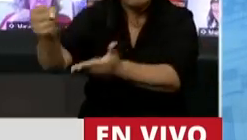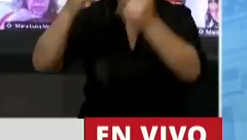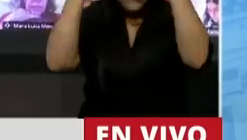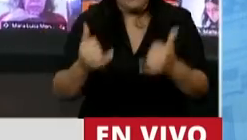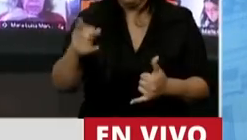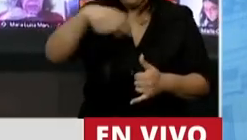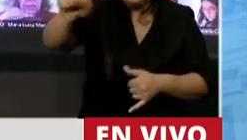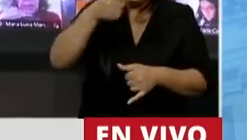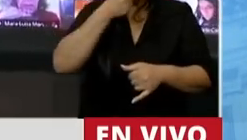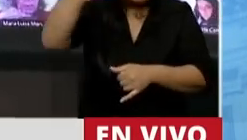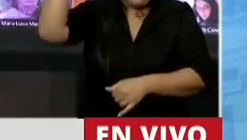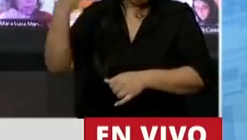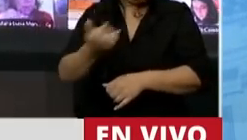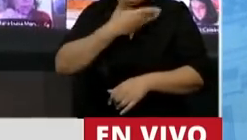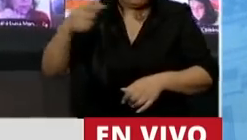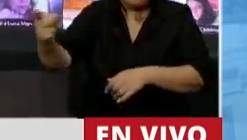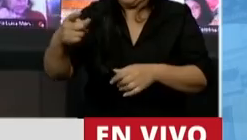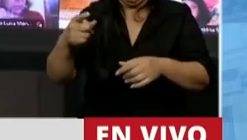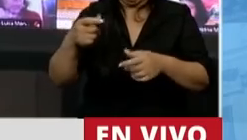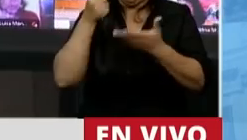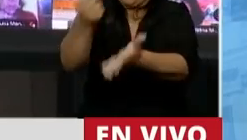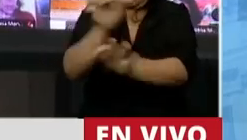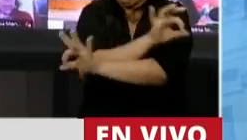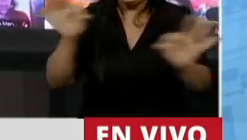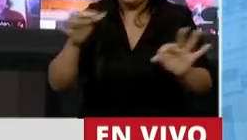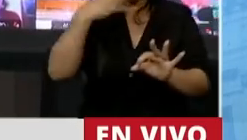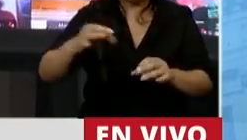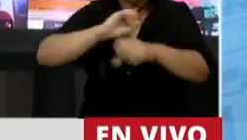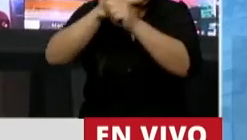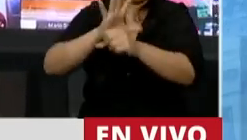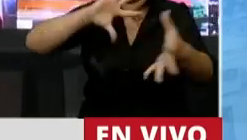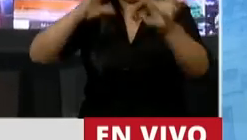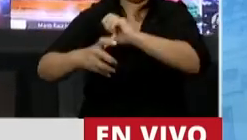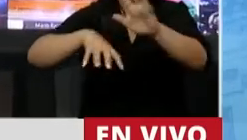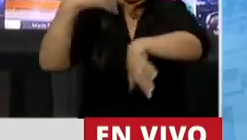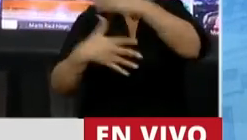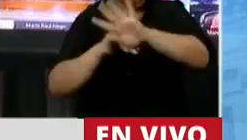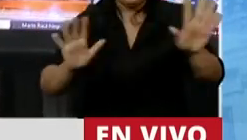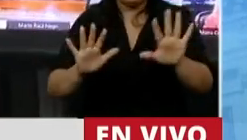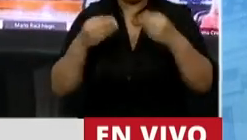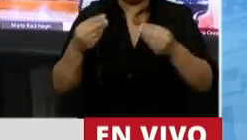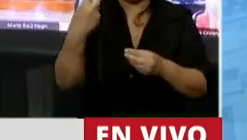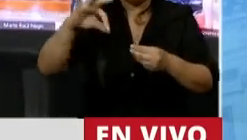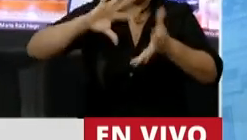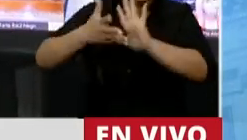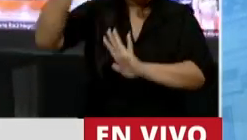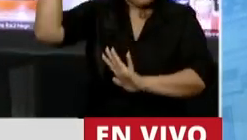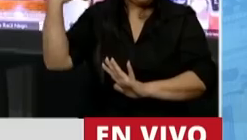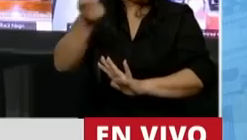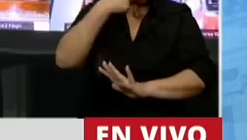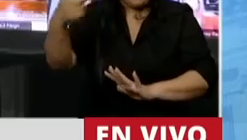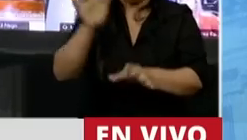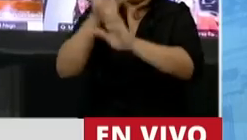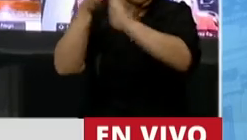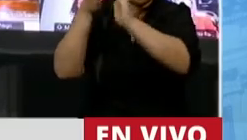hubieran subsidiado nada, ni la oferta ni la demanda, y el país hubiera caído la pandemia en el caos. Porque lo único que hubieran subsidiado es la